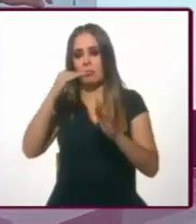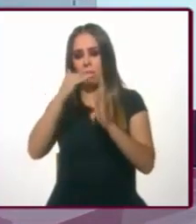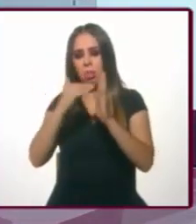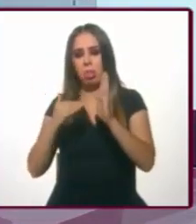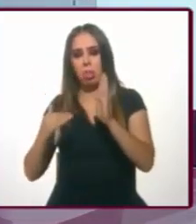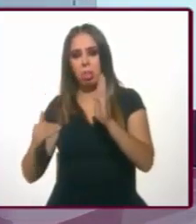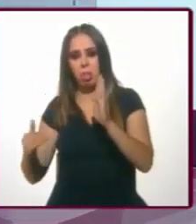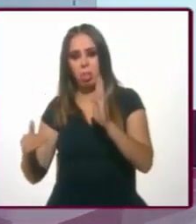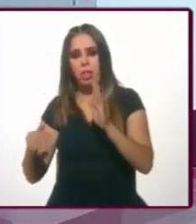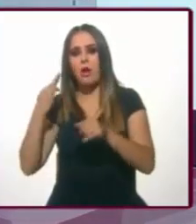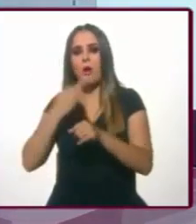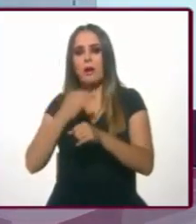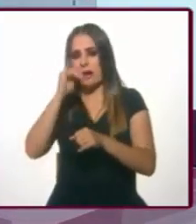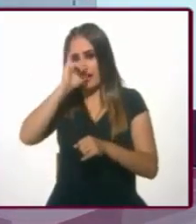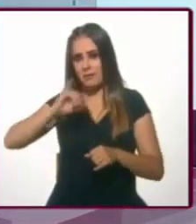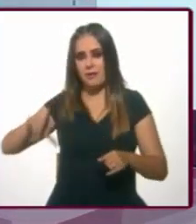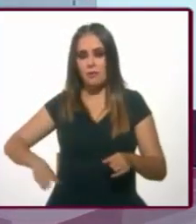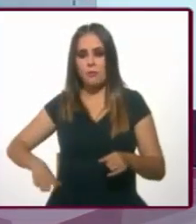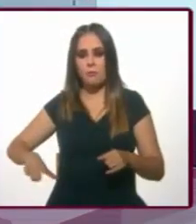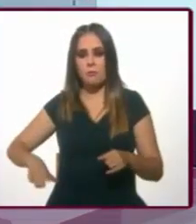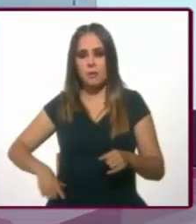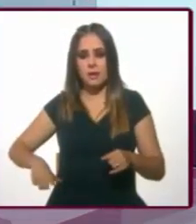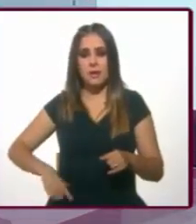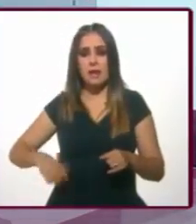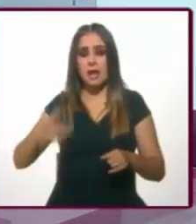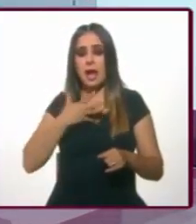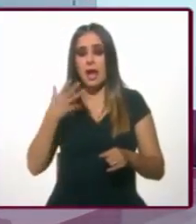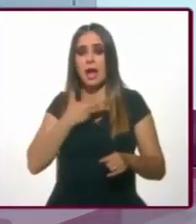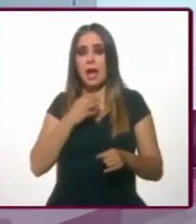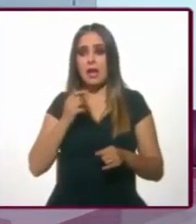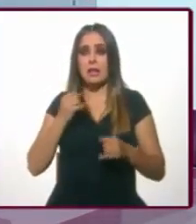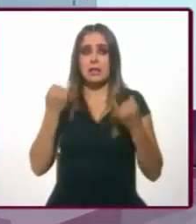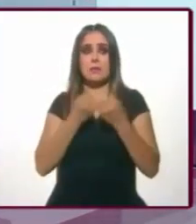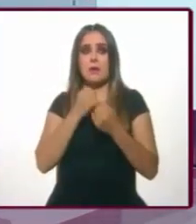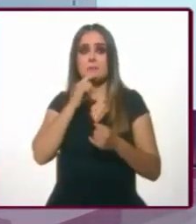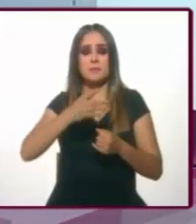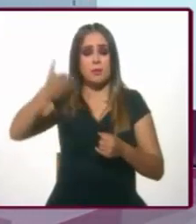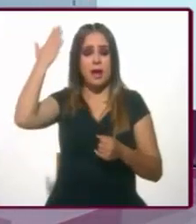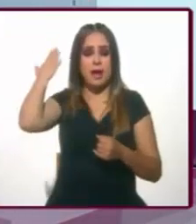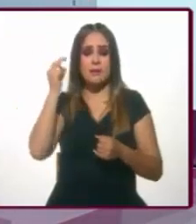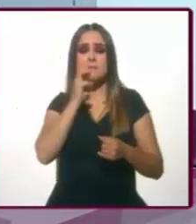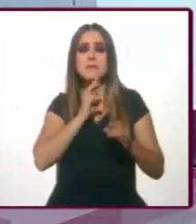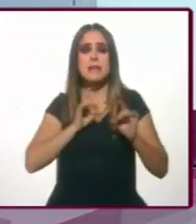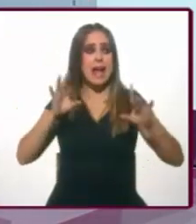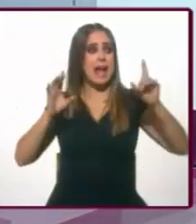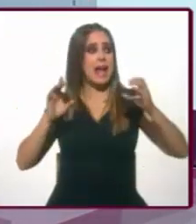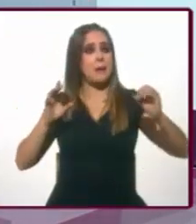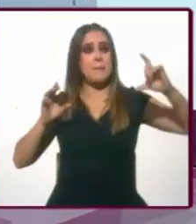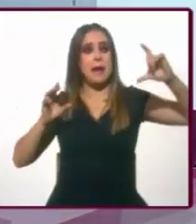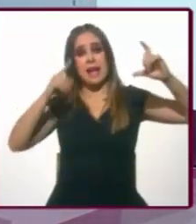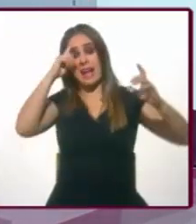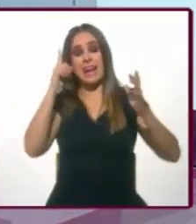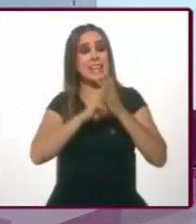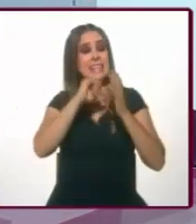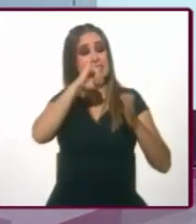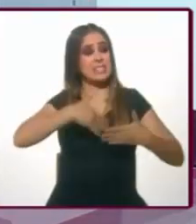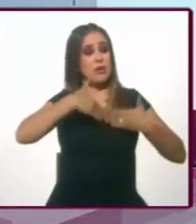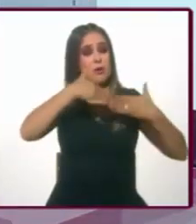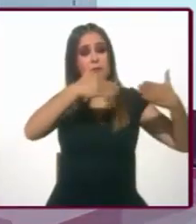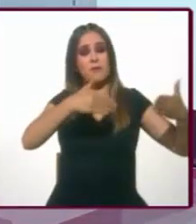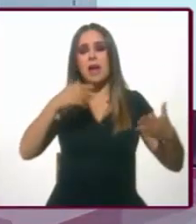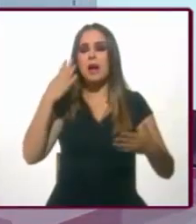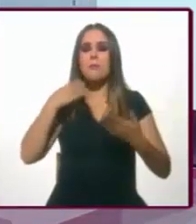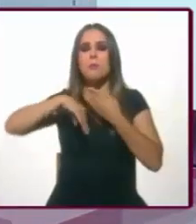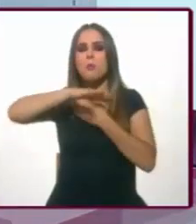baja. Hoy empieza la jefa de gobierno, no con niveles tan altos como los de su predecesor, pero tampoco tan bajos como los de Marcelo